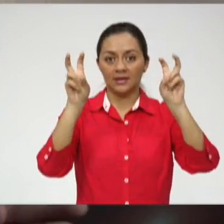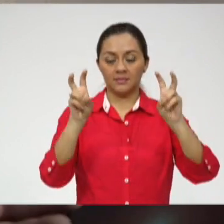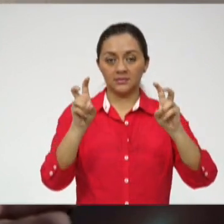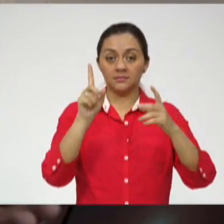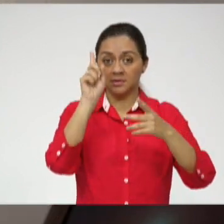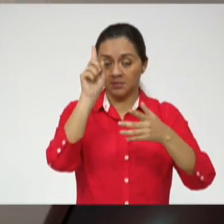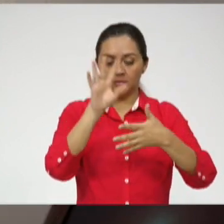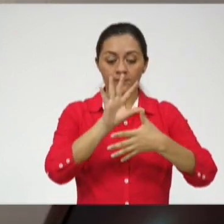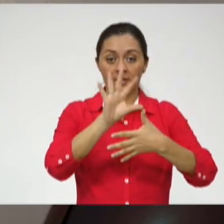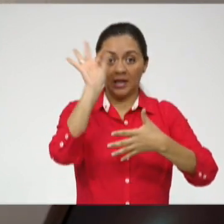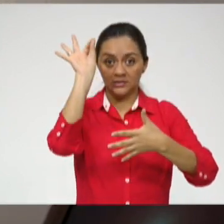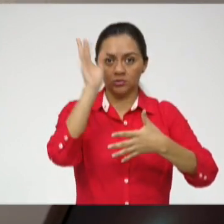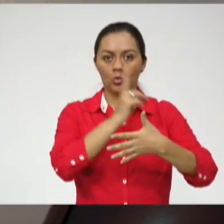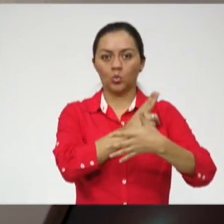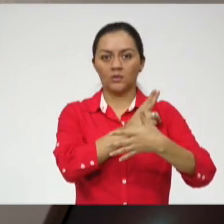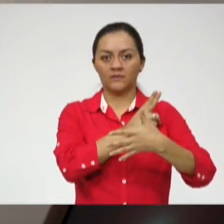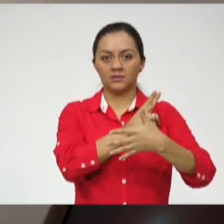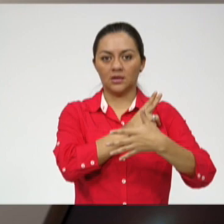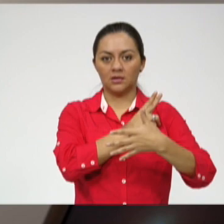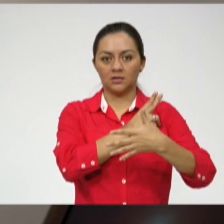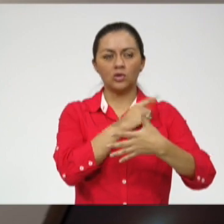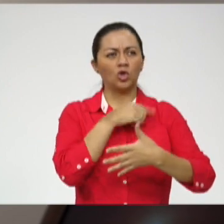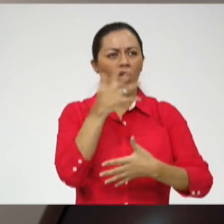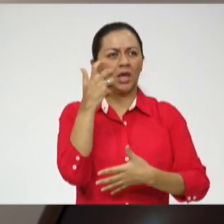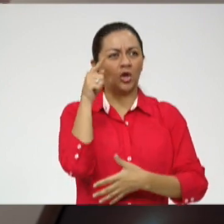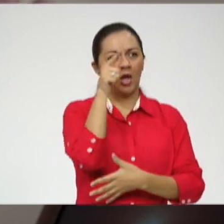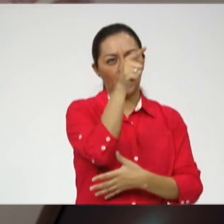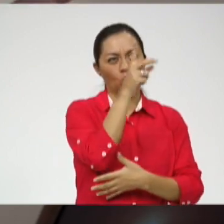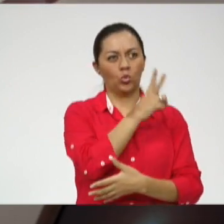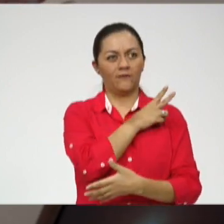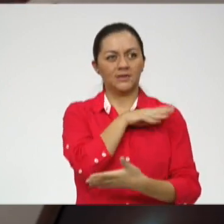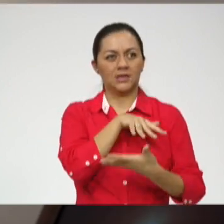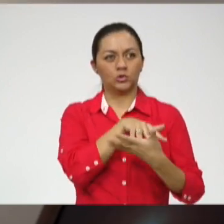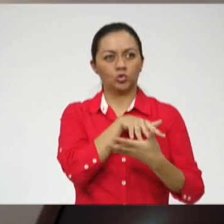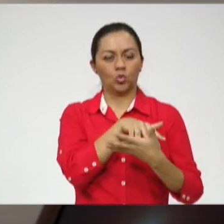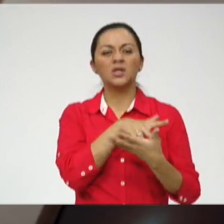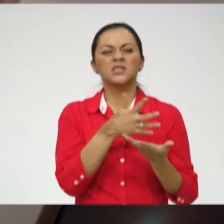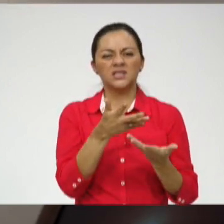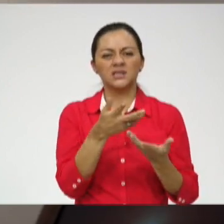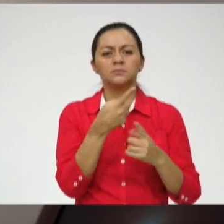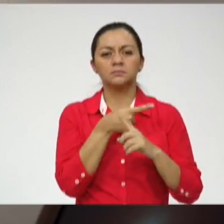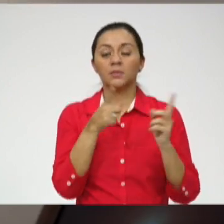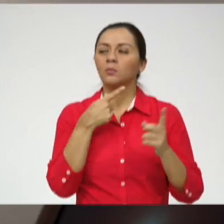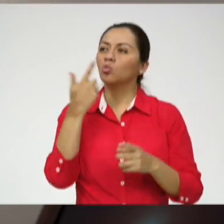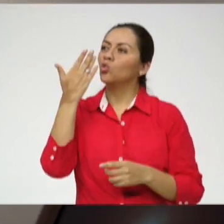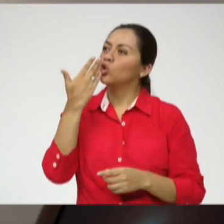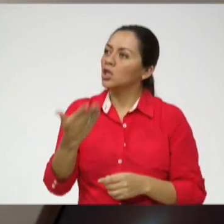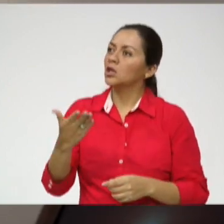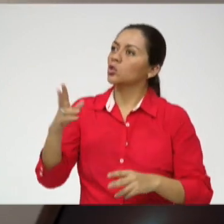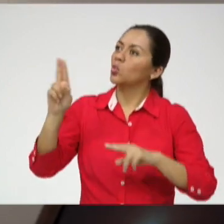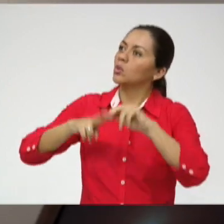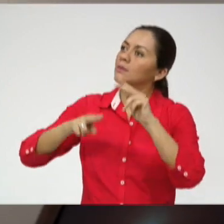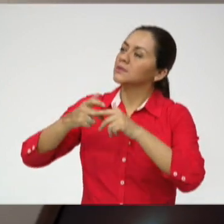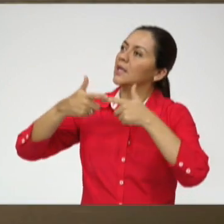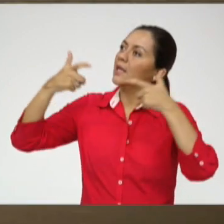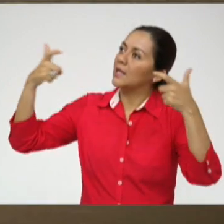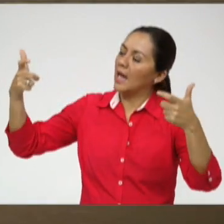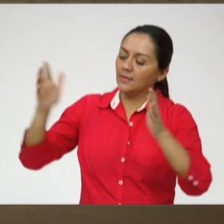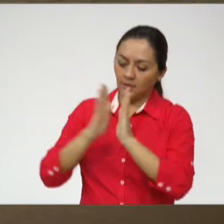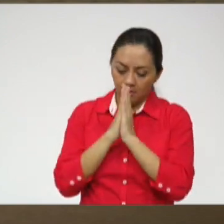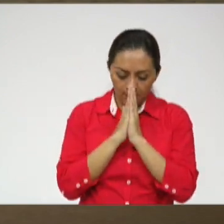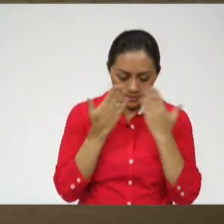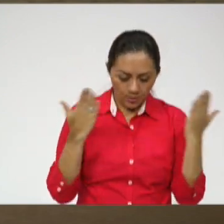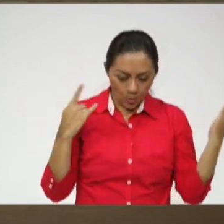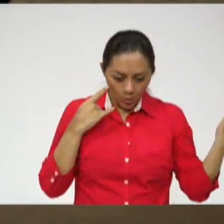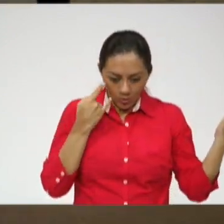elegir la universidad antes de la carrera. Si primero van, se ilusionan del campus, ilusionan del catálogo y